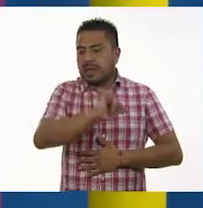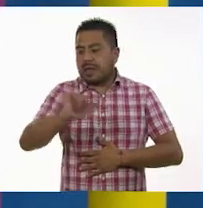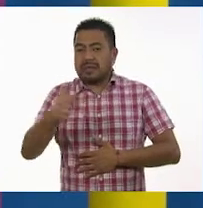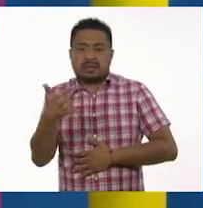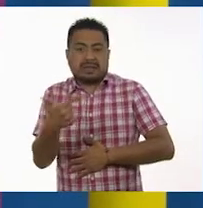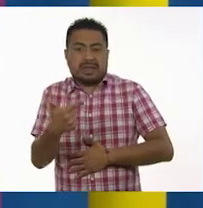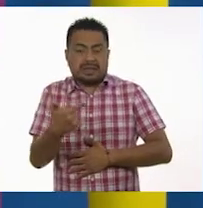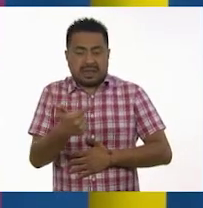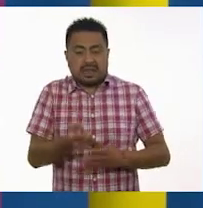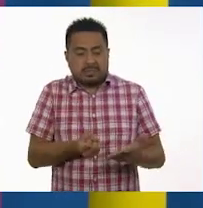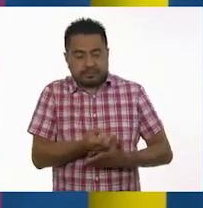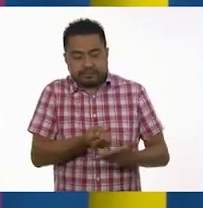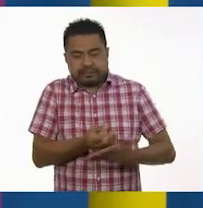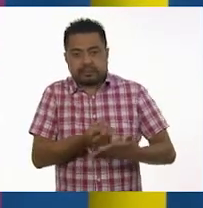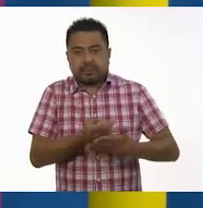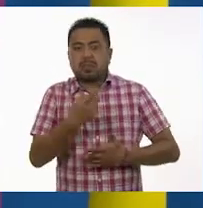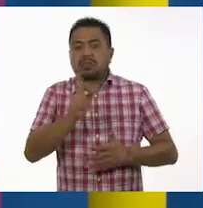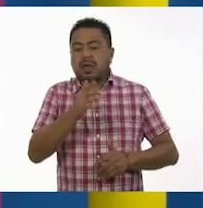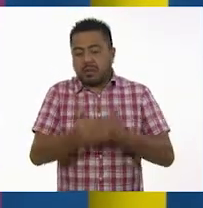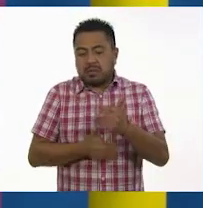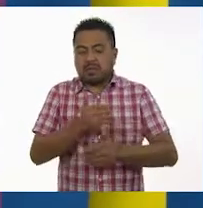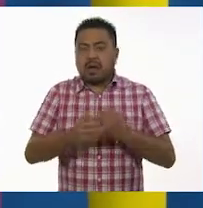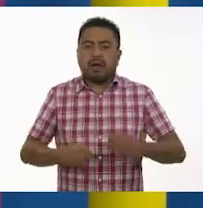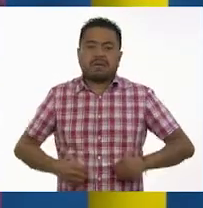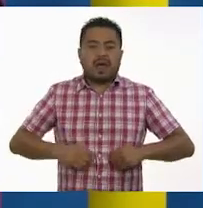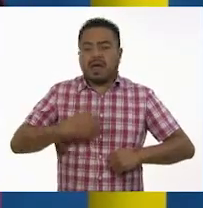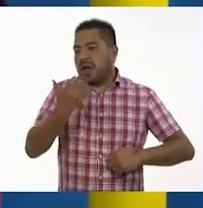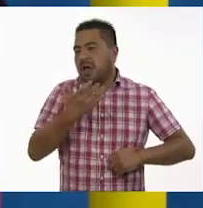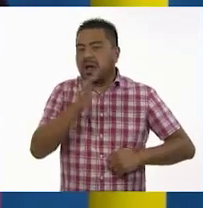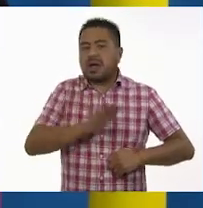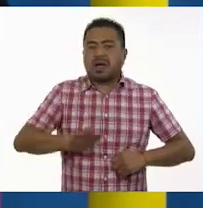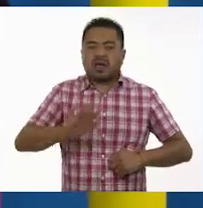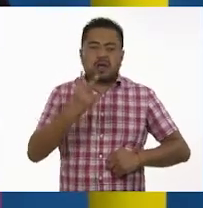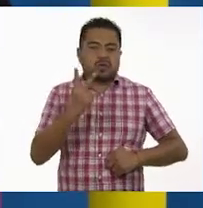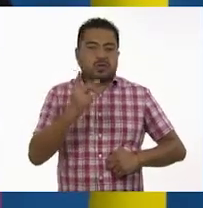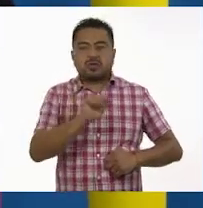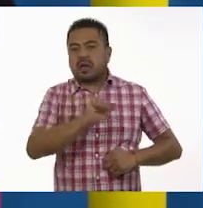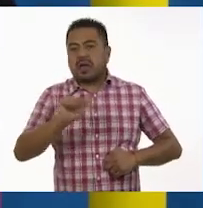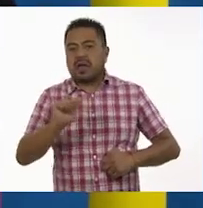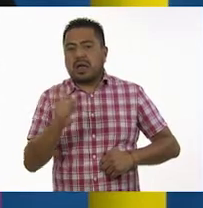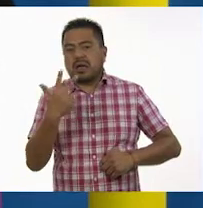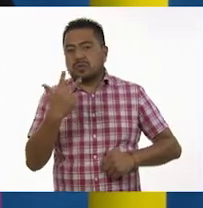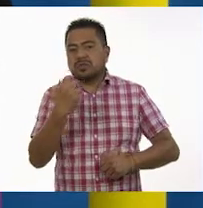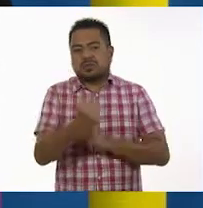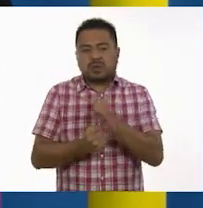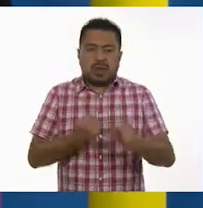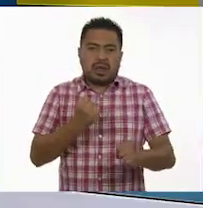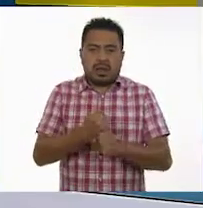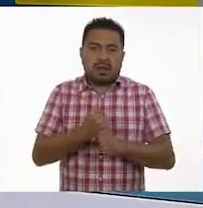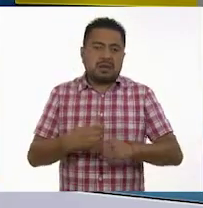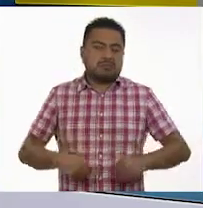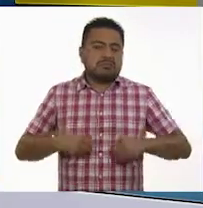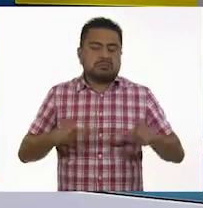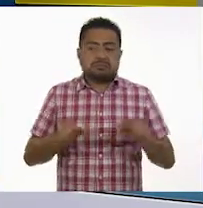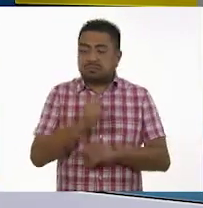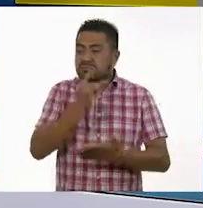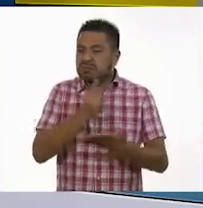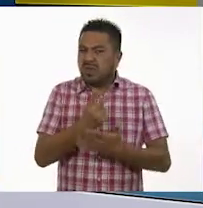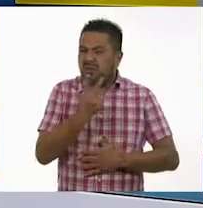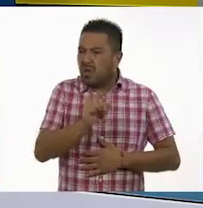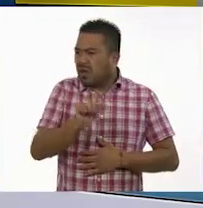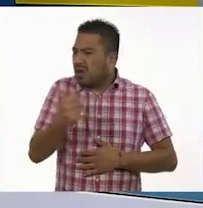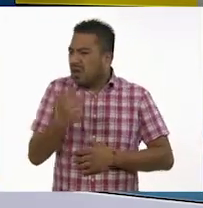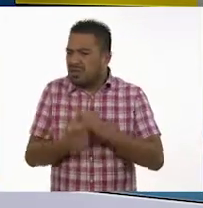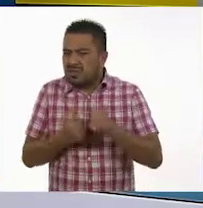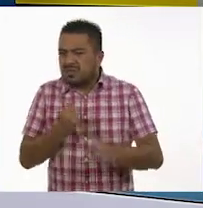7 cachorros, pero su periodo de vida suele ser de 2 a 8 años. ¿2 a